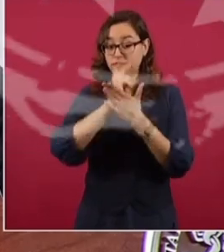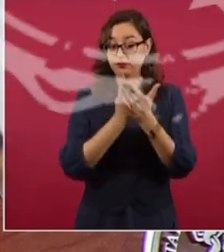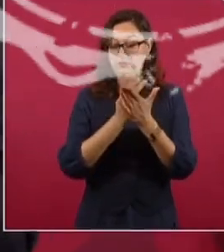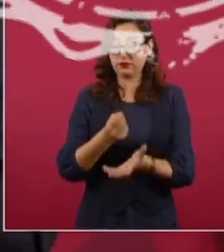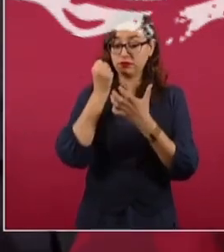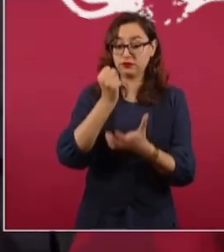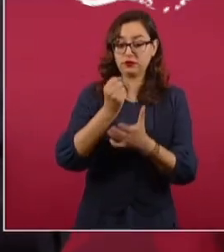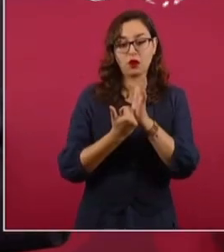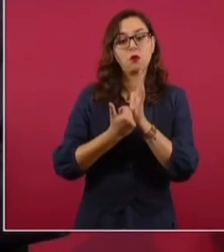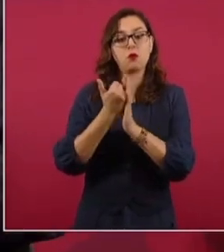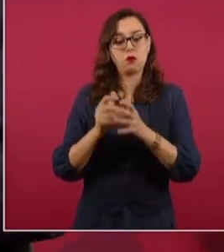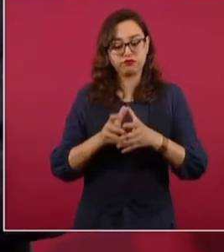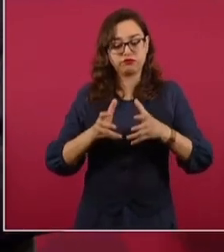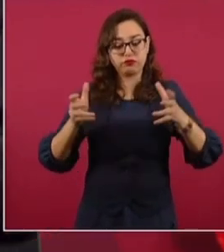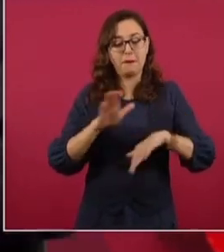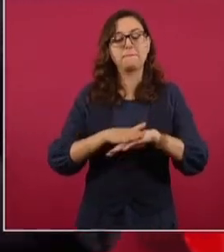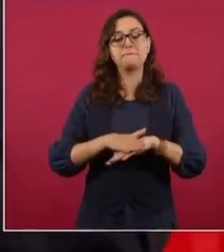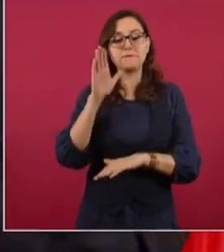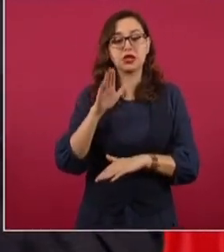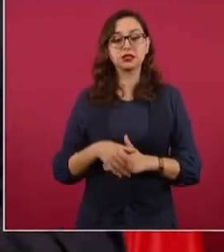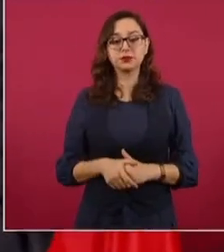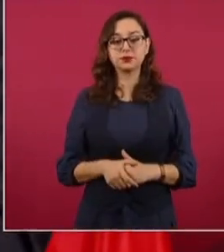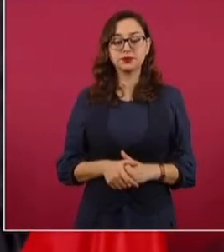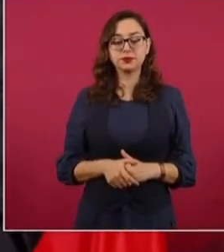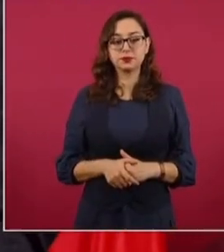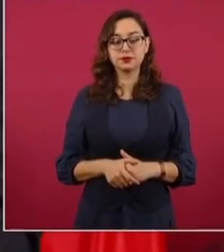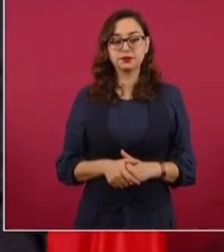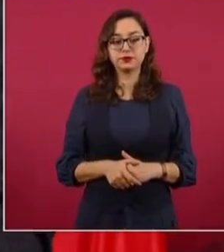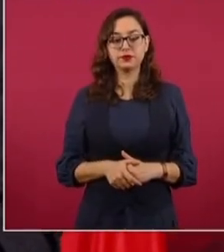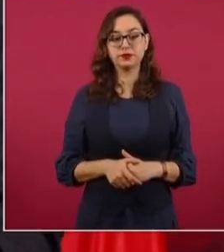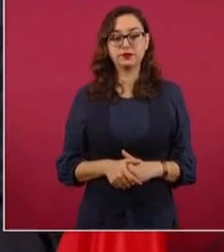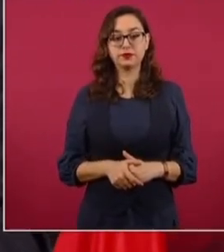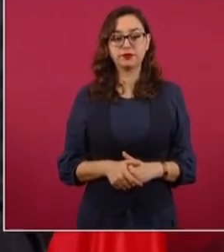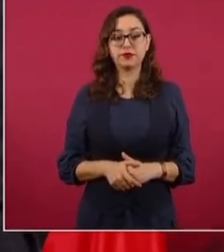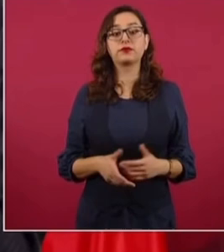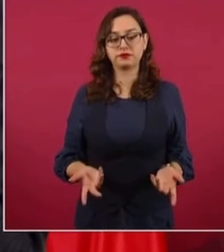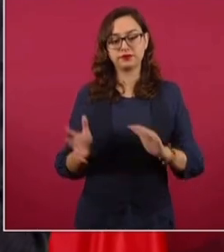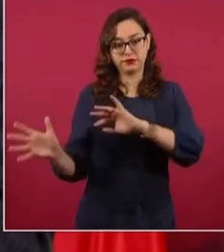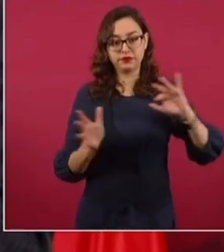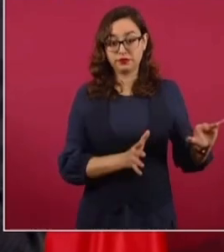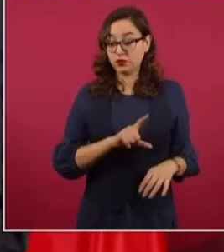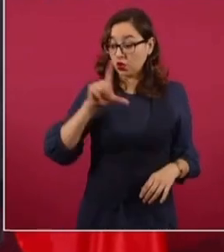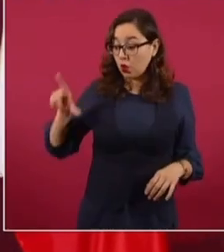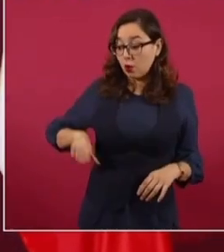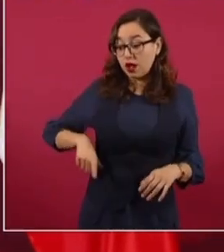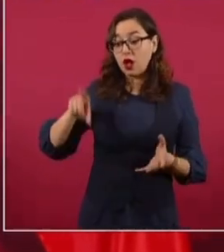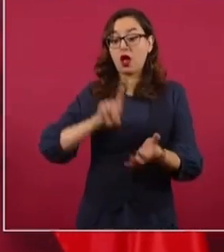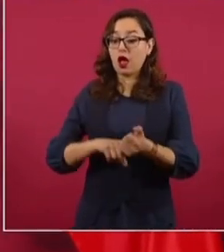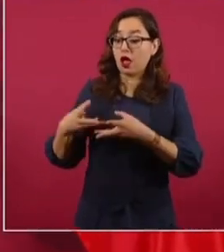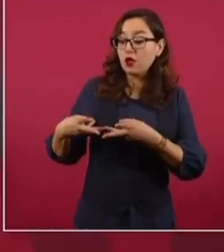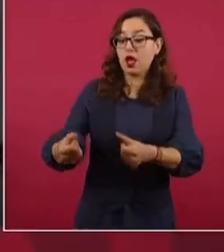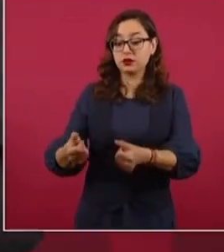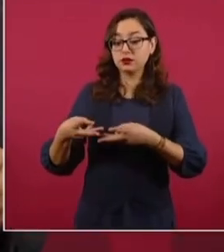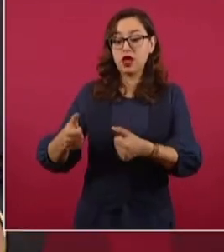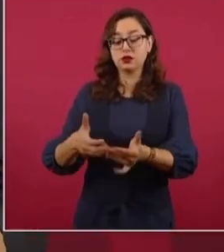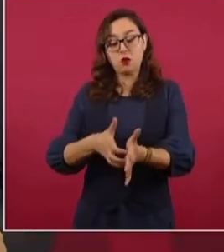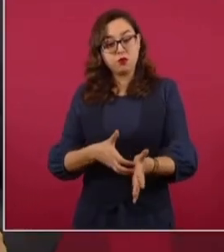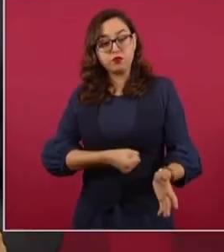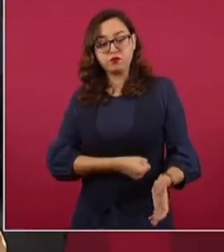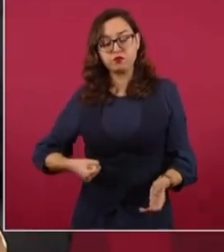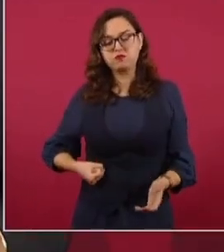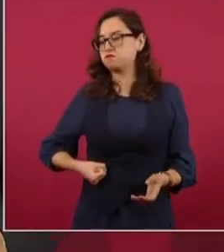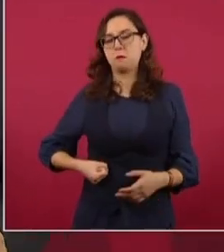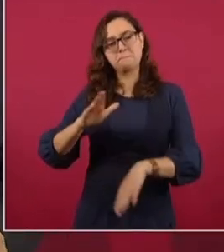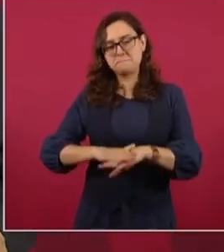Cuando hablamos de que se pasa de austeridad republicana a pobreza franciscana es porque no